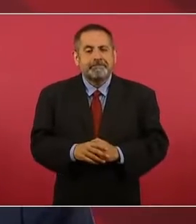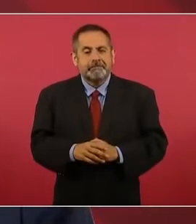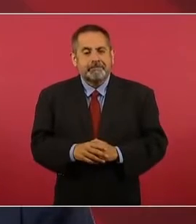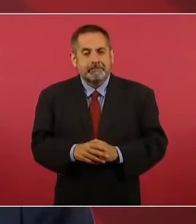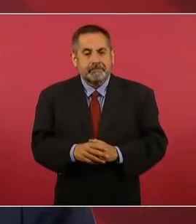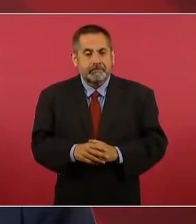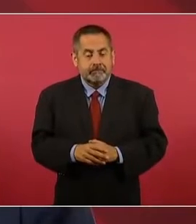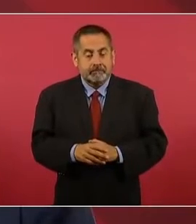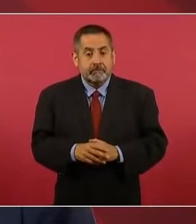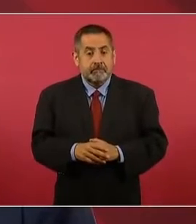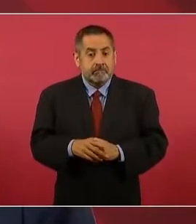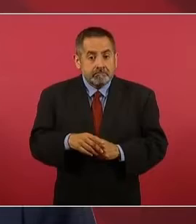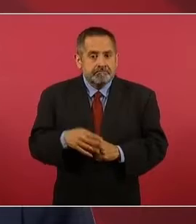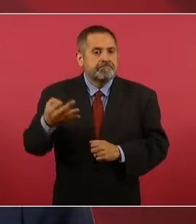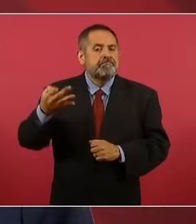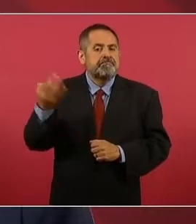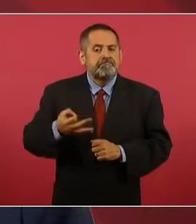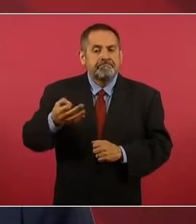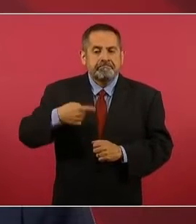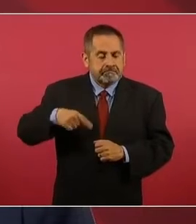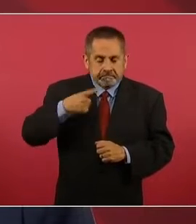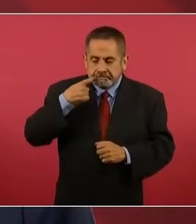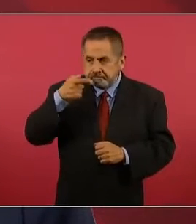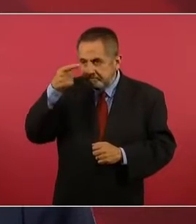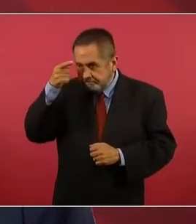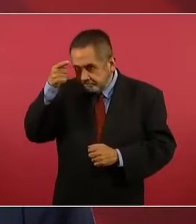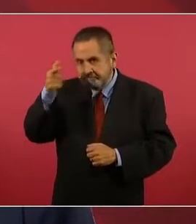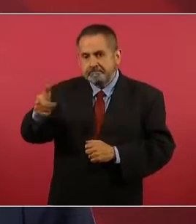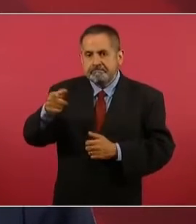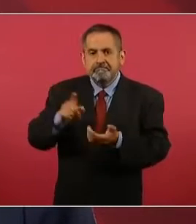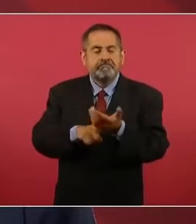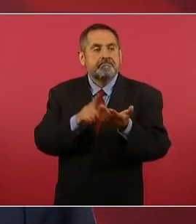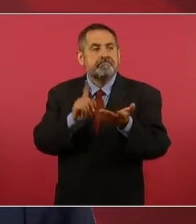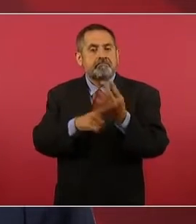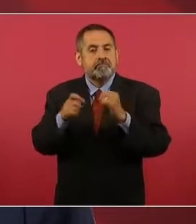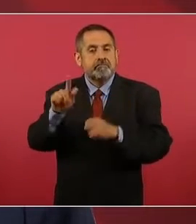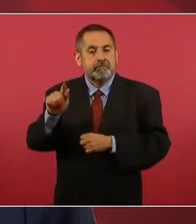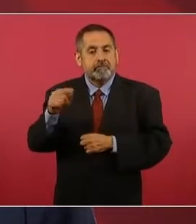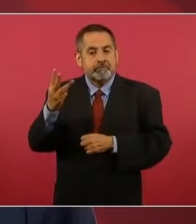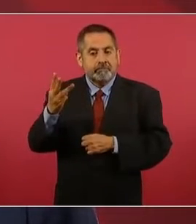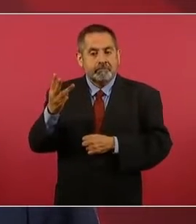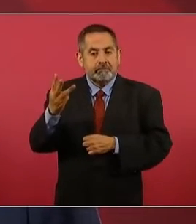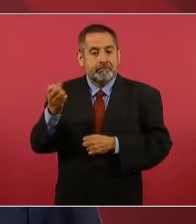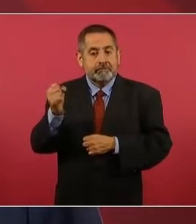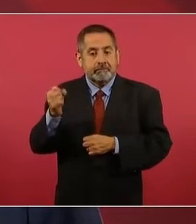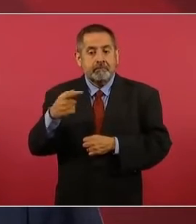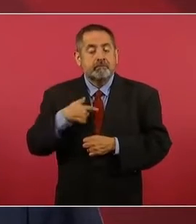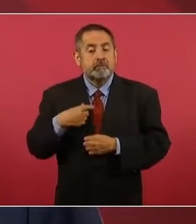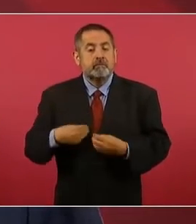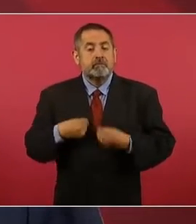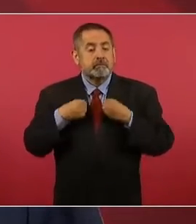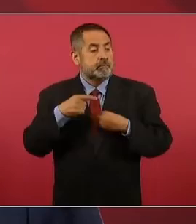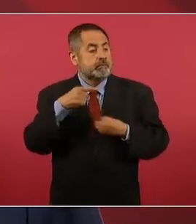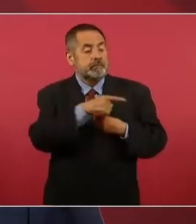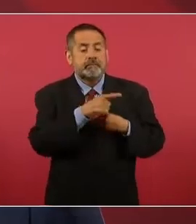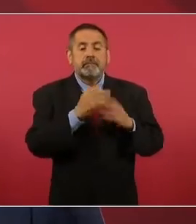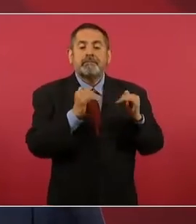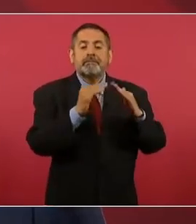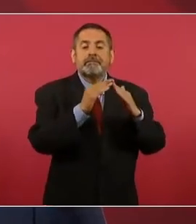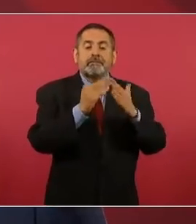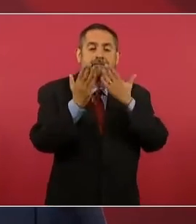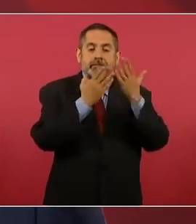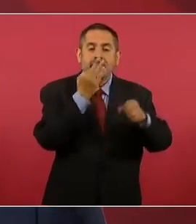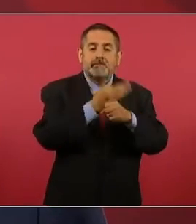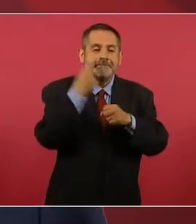Y se dio el golpe en el 73, en septiembre. Yo viví en la casa del estudiante tamasqueño